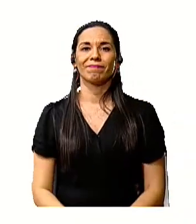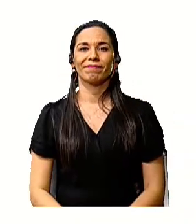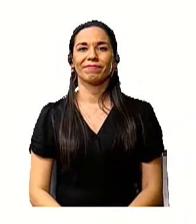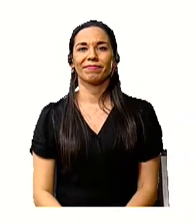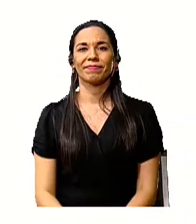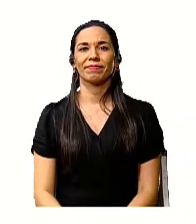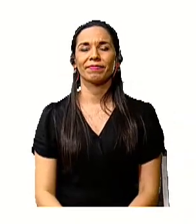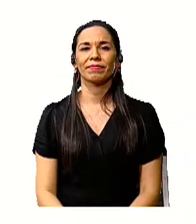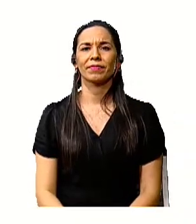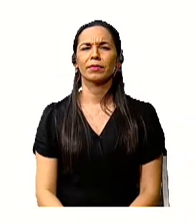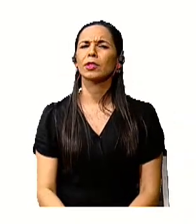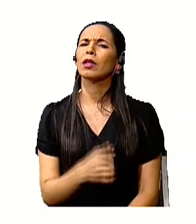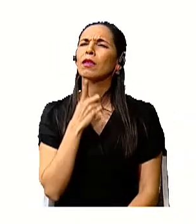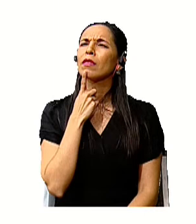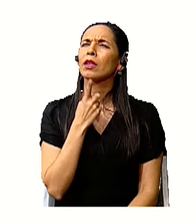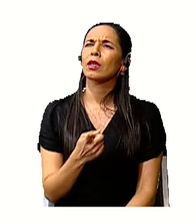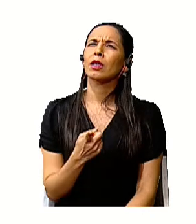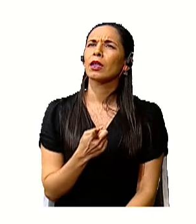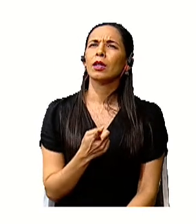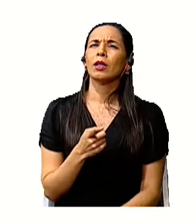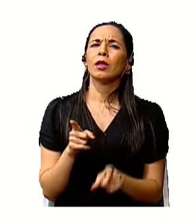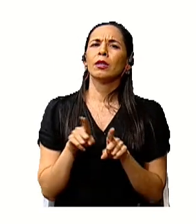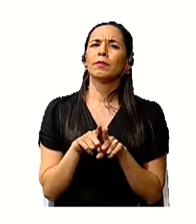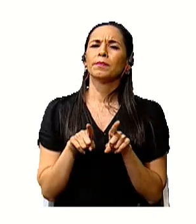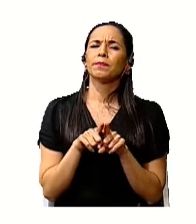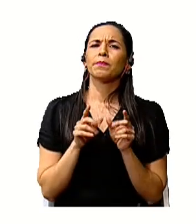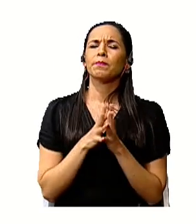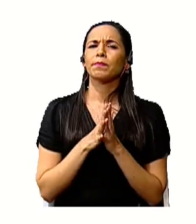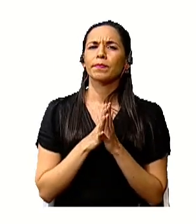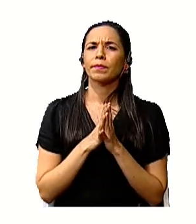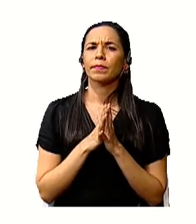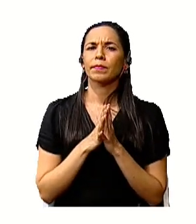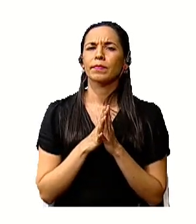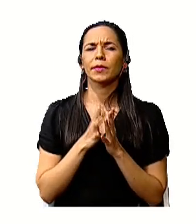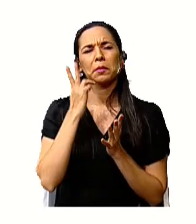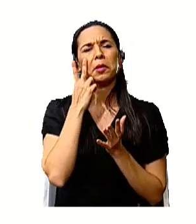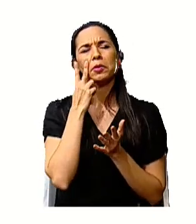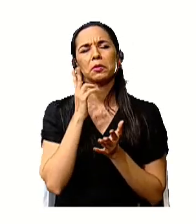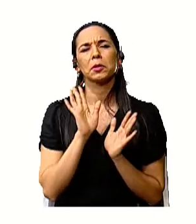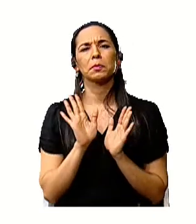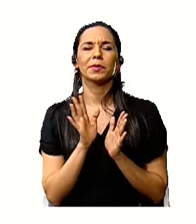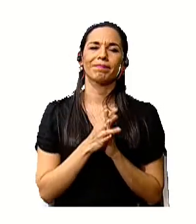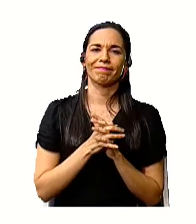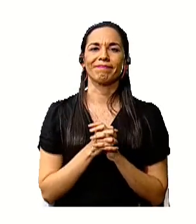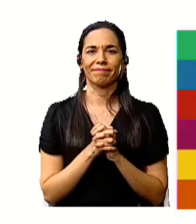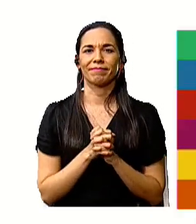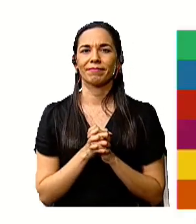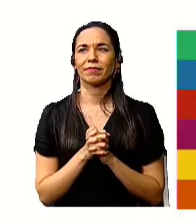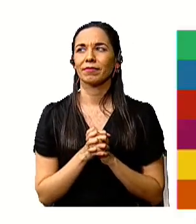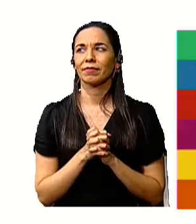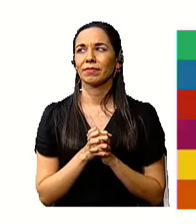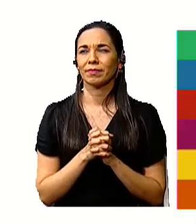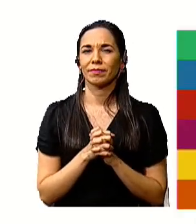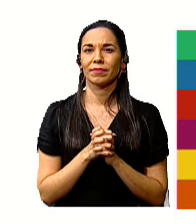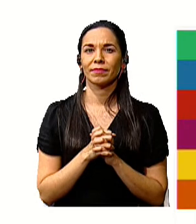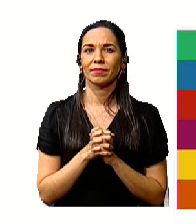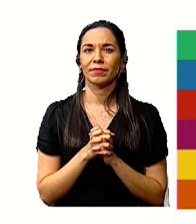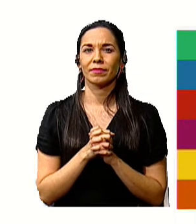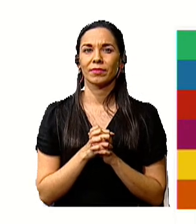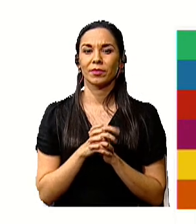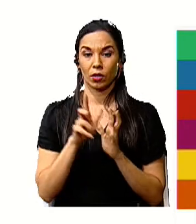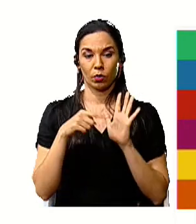¿Qué dijimos que podría